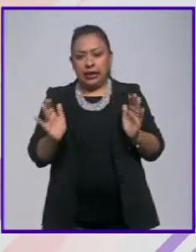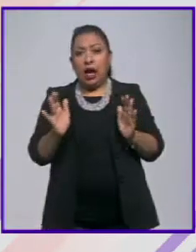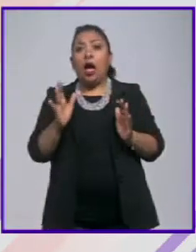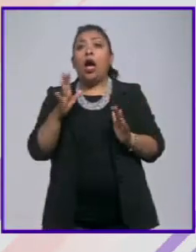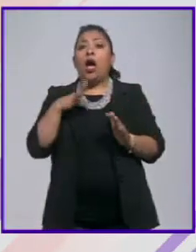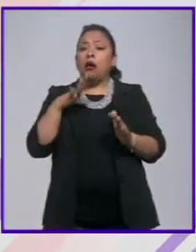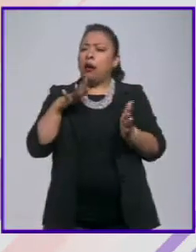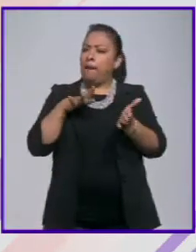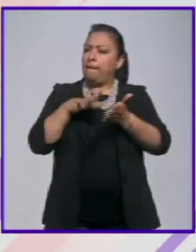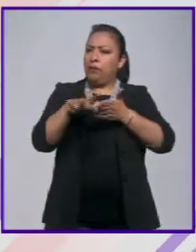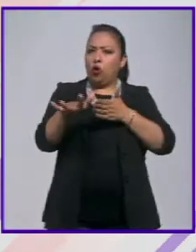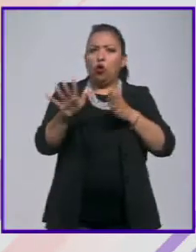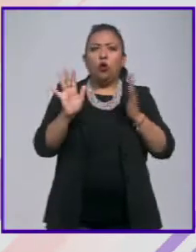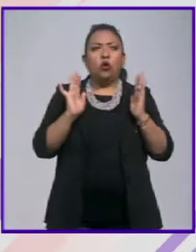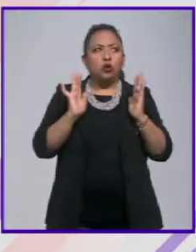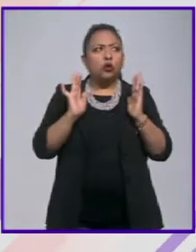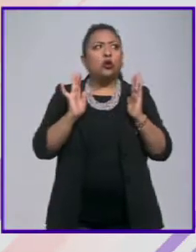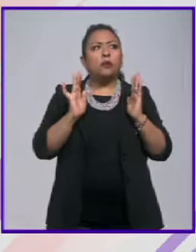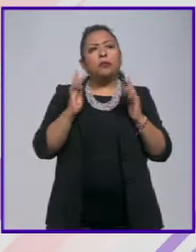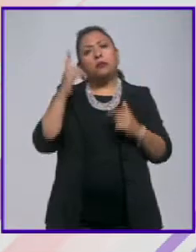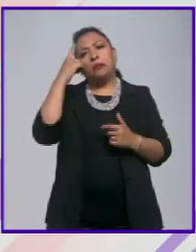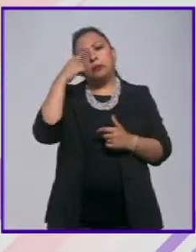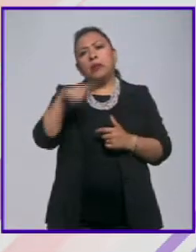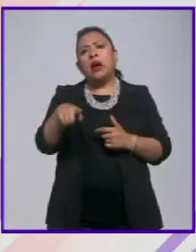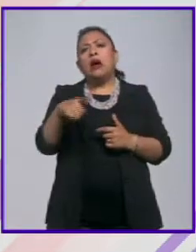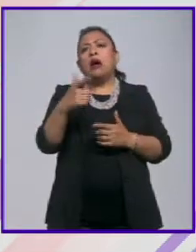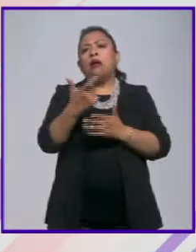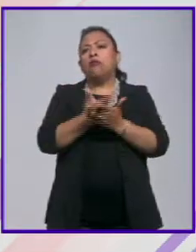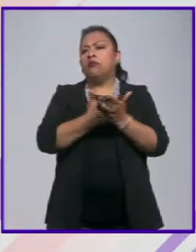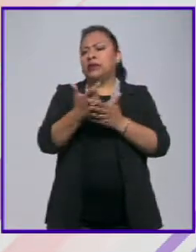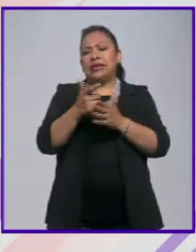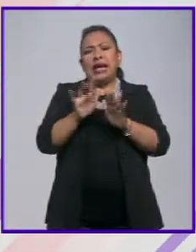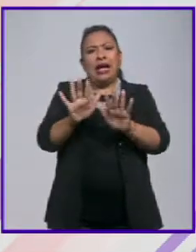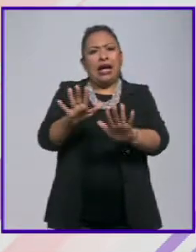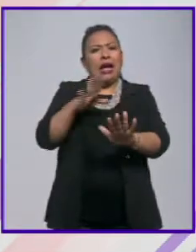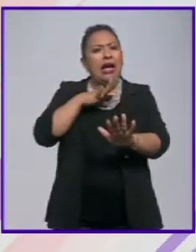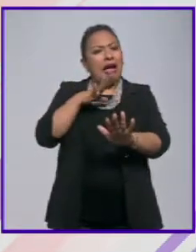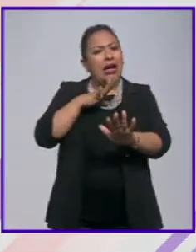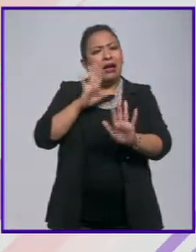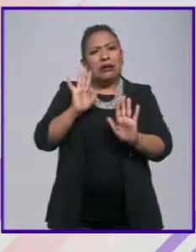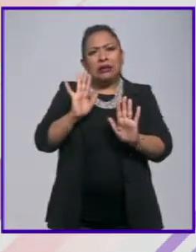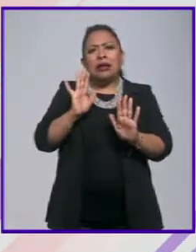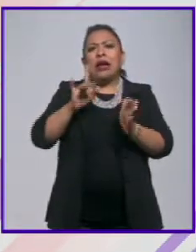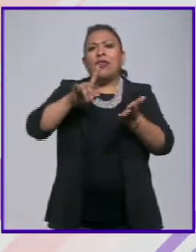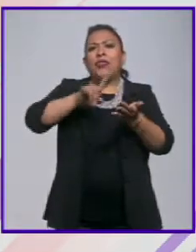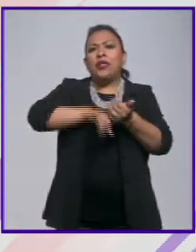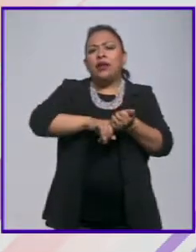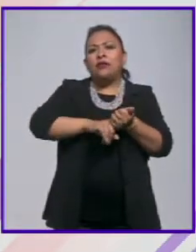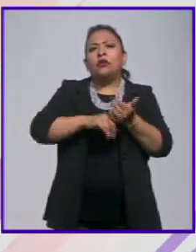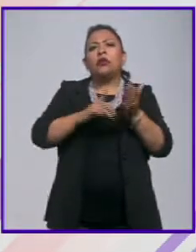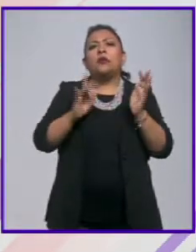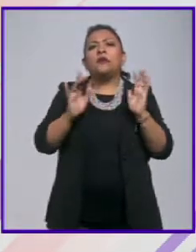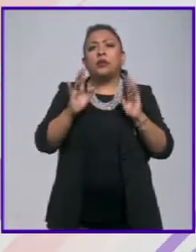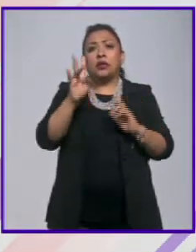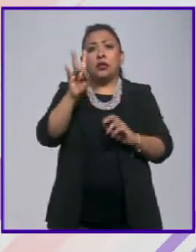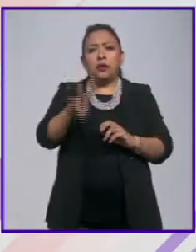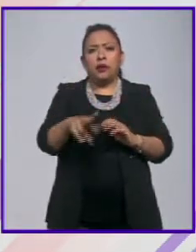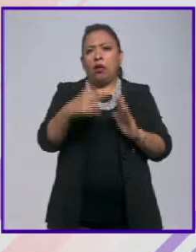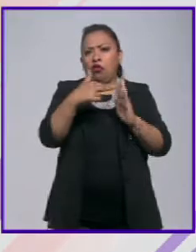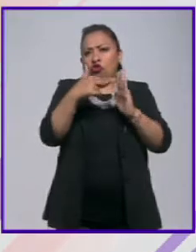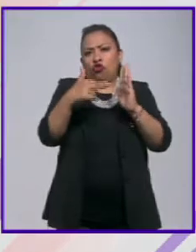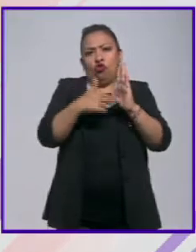se va a seguir apoyando las finanzas van a seguir estando digamos dentro de que además es una